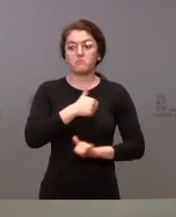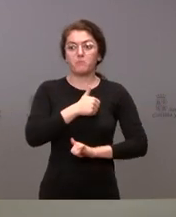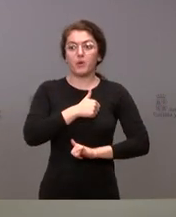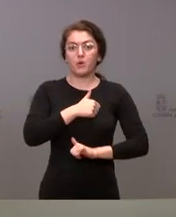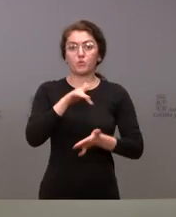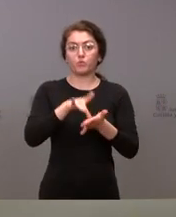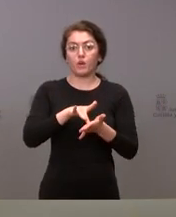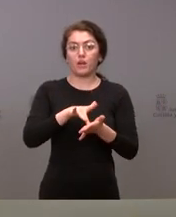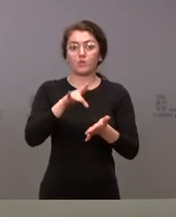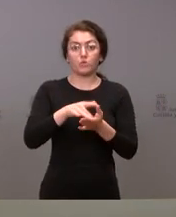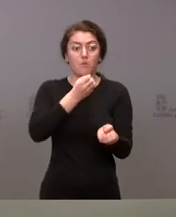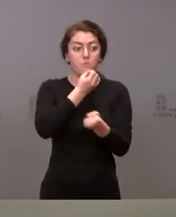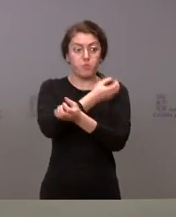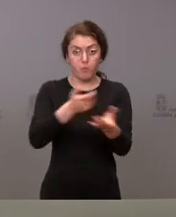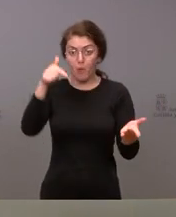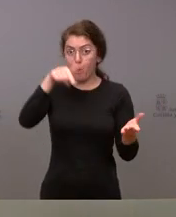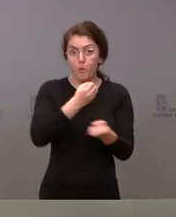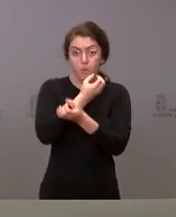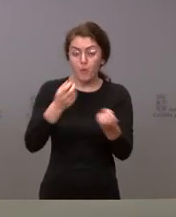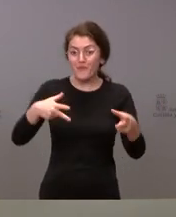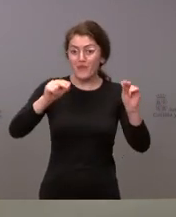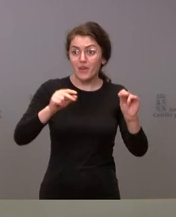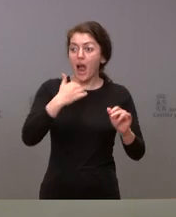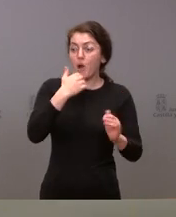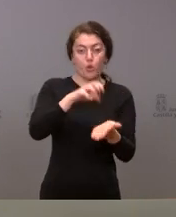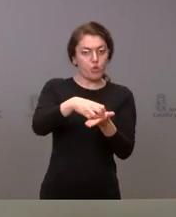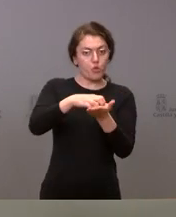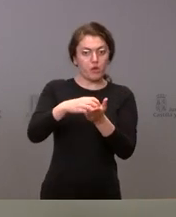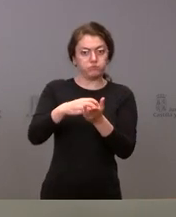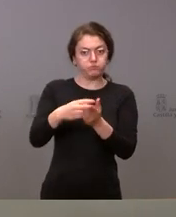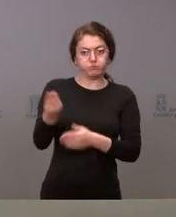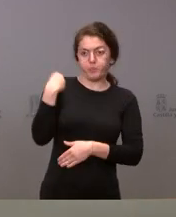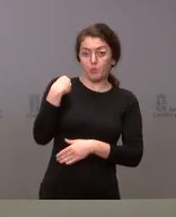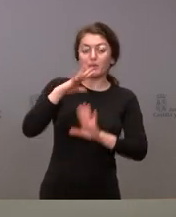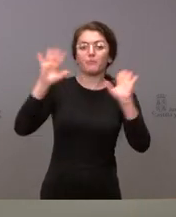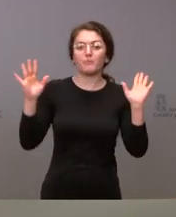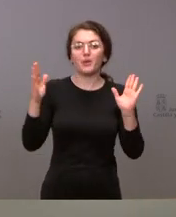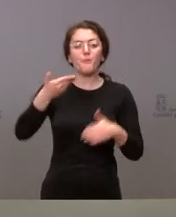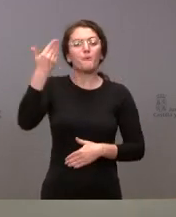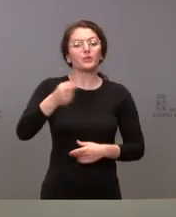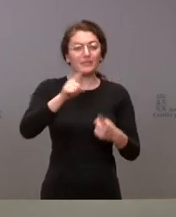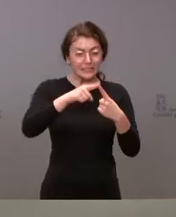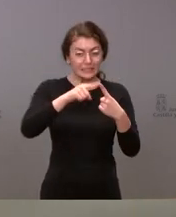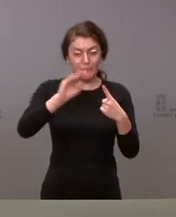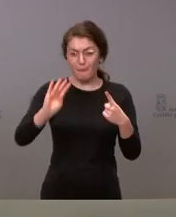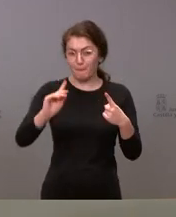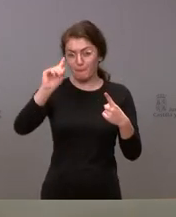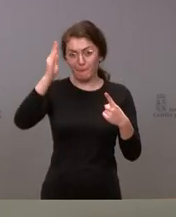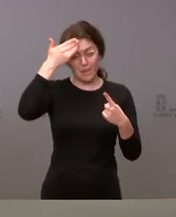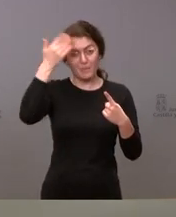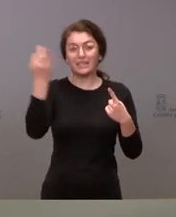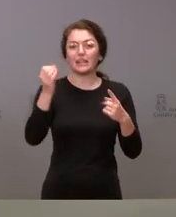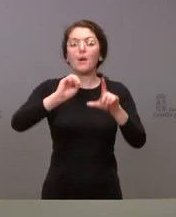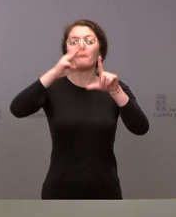finalizar la comparecencia de hoy, tengan alguna duda, pero, sobre todo, destacar principalmente que la página